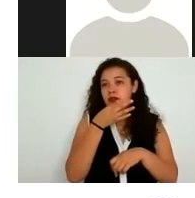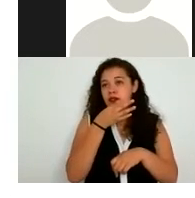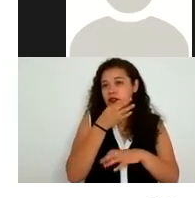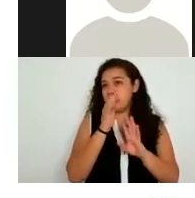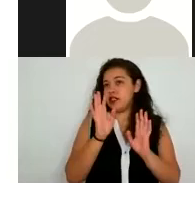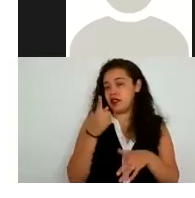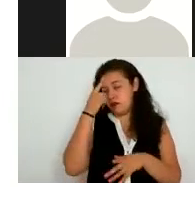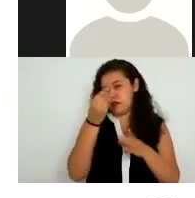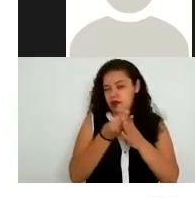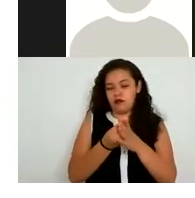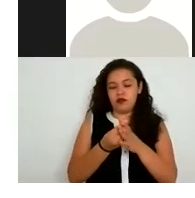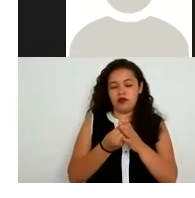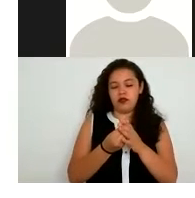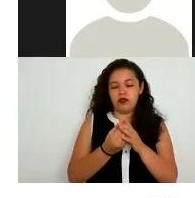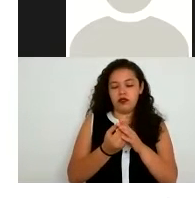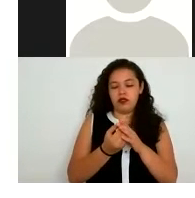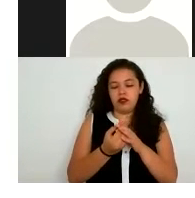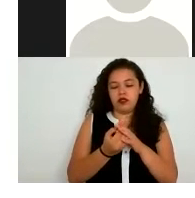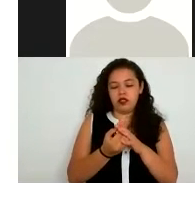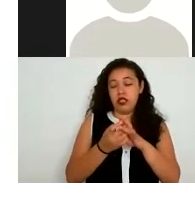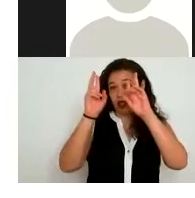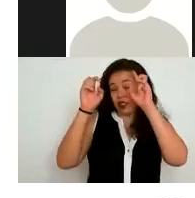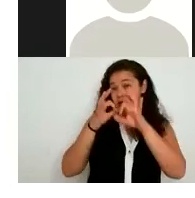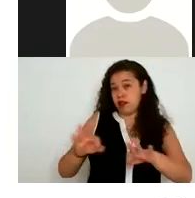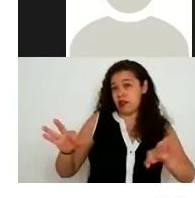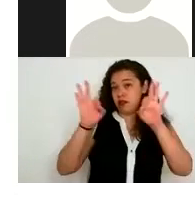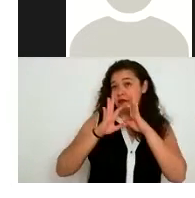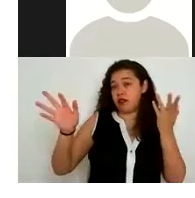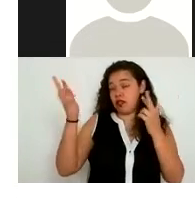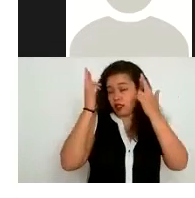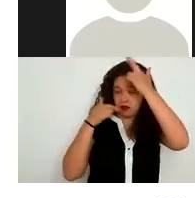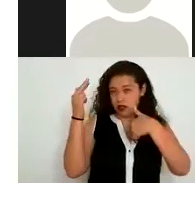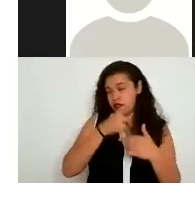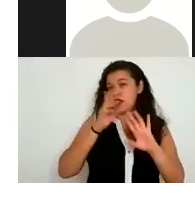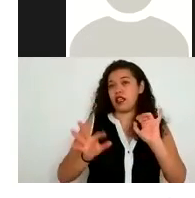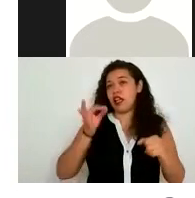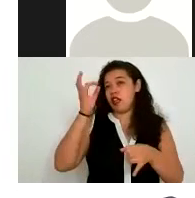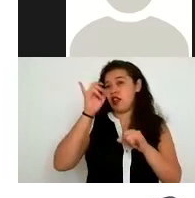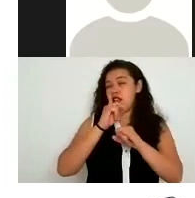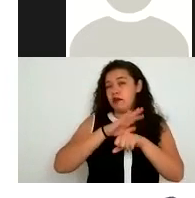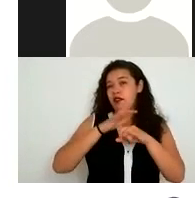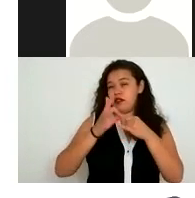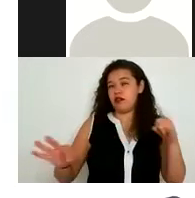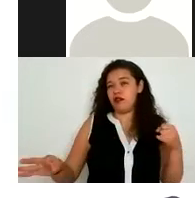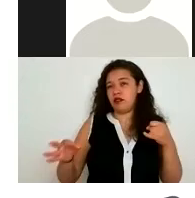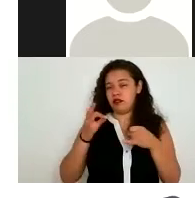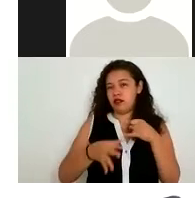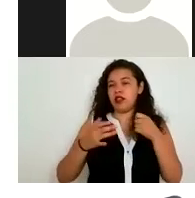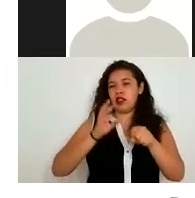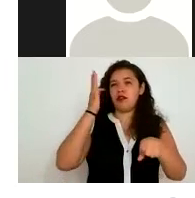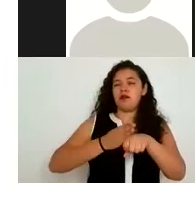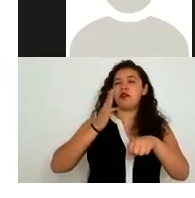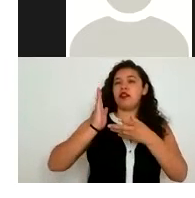curso y tenemos todavía temas muy importantes sobre todo el último de las sanciones e infracciones quisiéramos ponerles unos